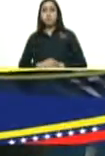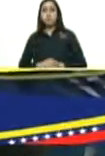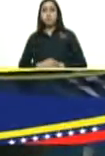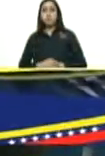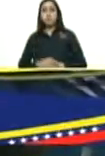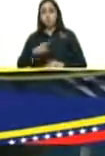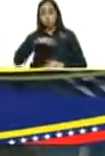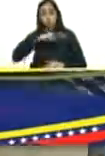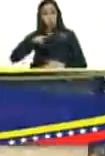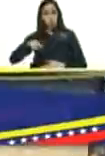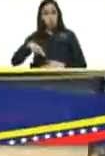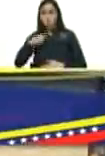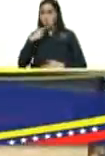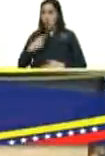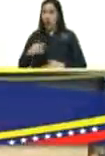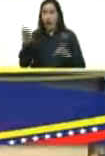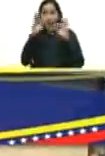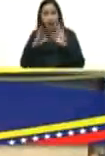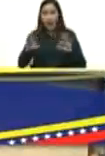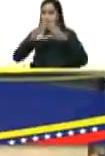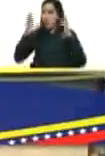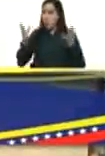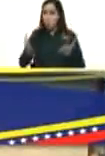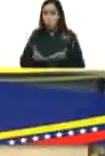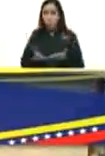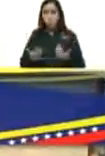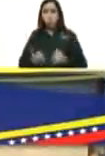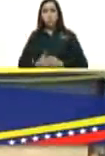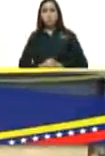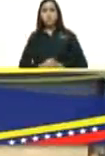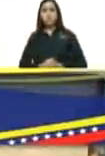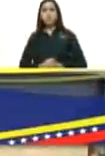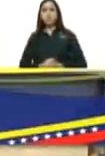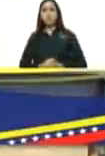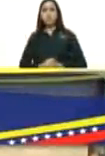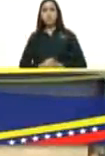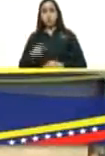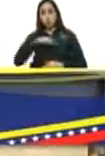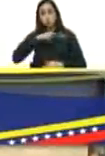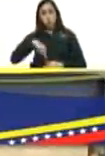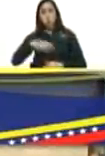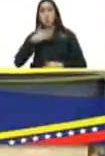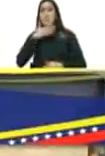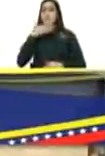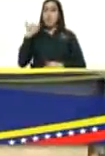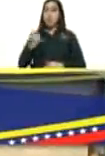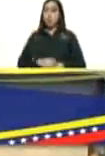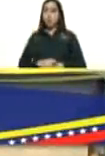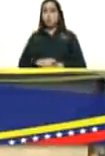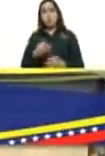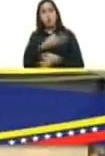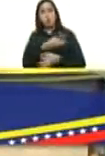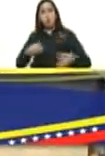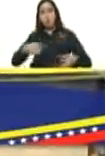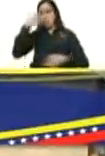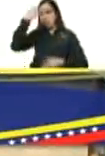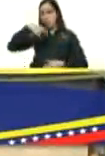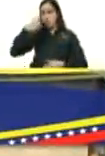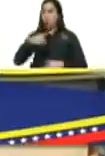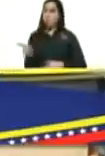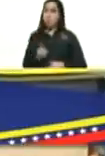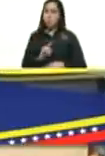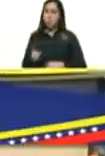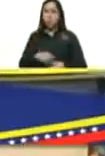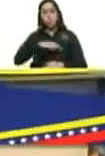nosotros no le decimos a nadie en el mundo que somos los mejores ni los perfectos solo